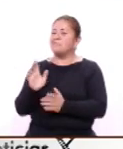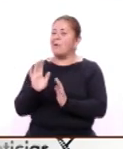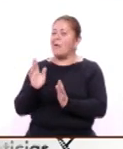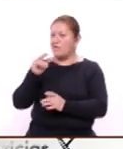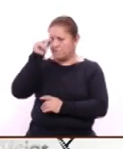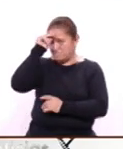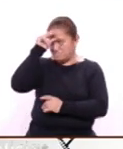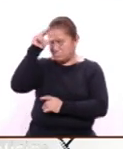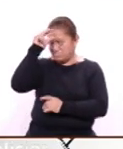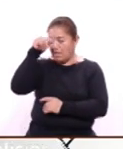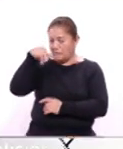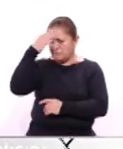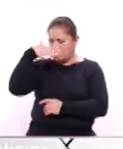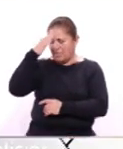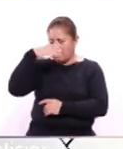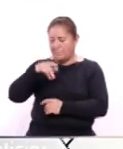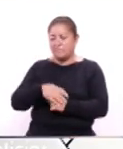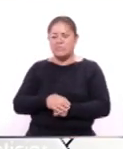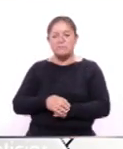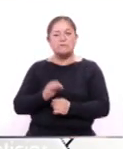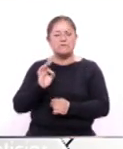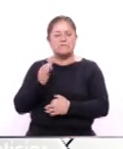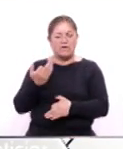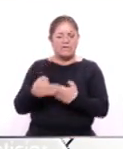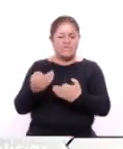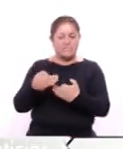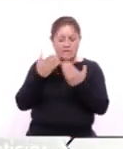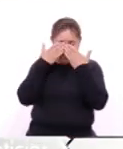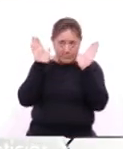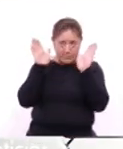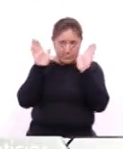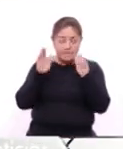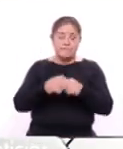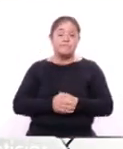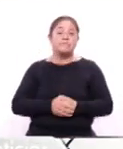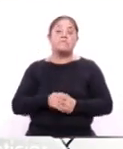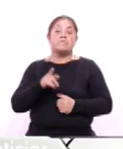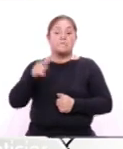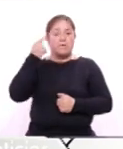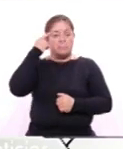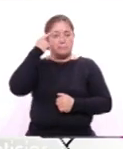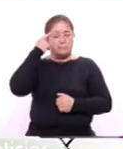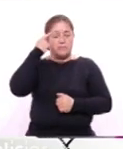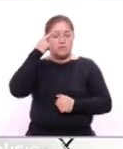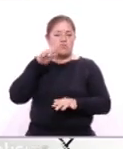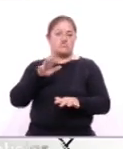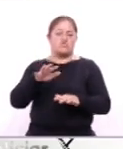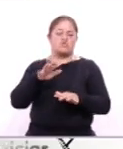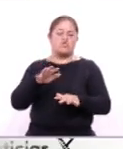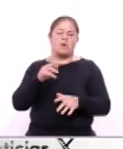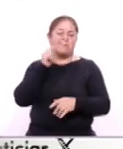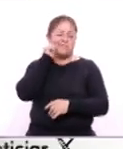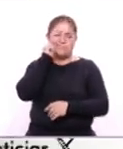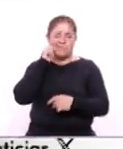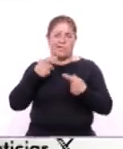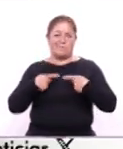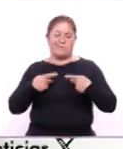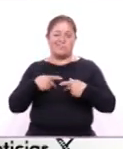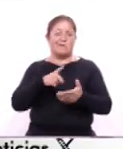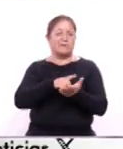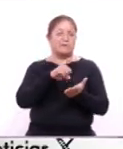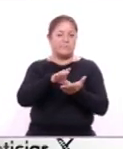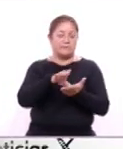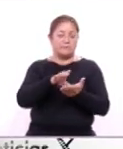talentos, grandes talentos que a lo mejor no han explotado al máximo y grandes capacidades a pesar de ser personas con discapacidad